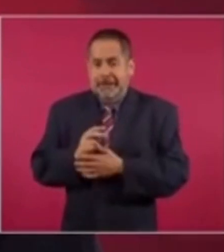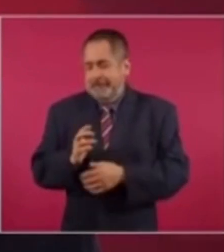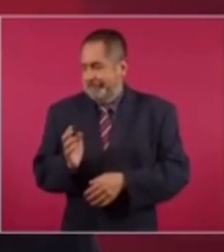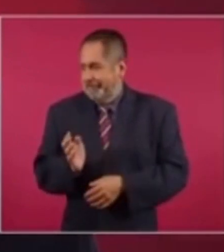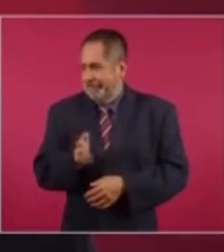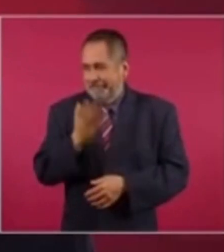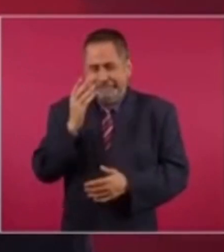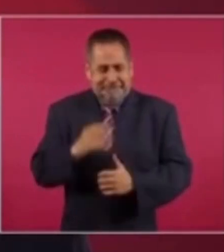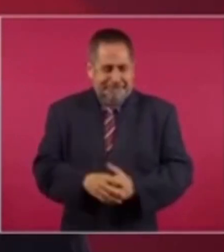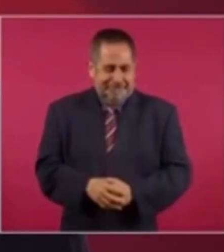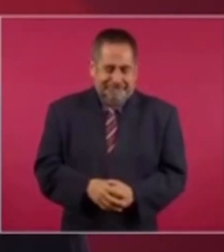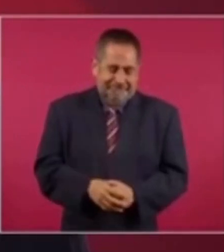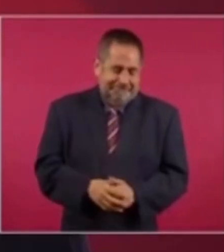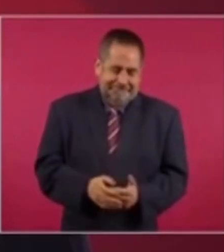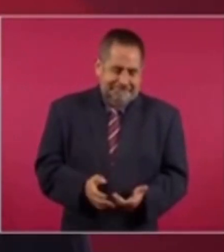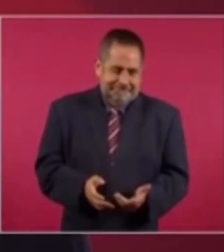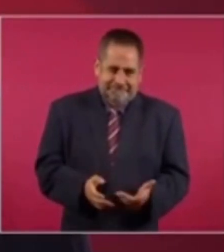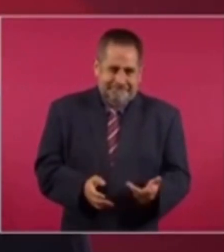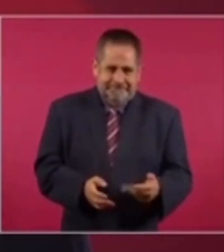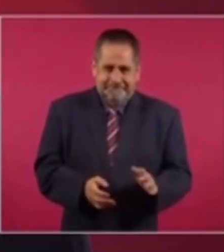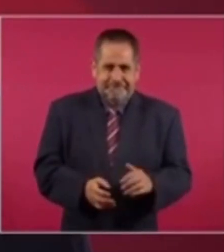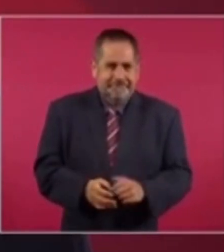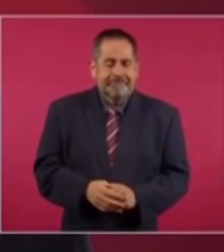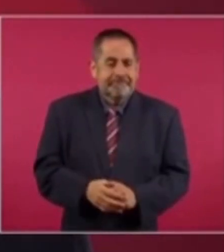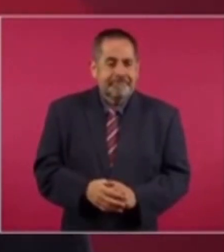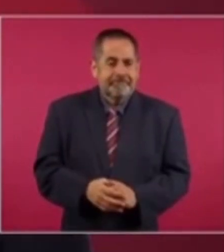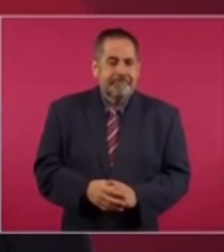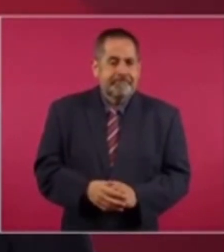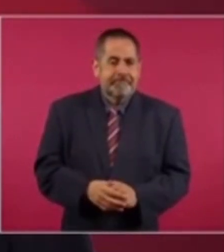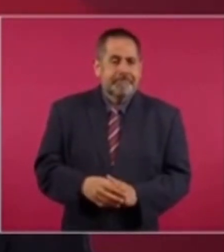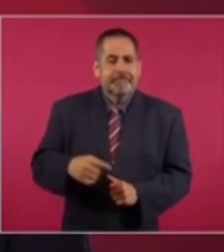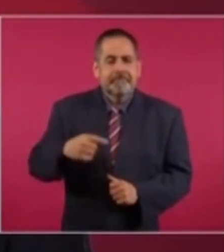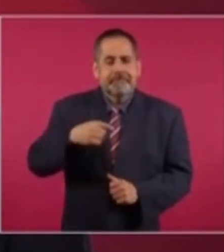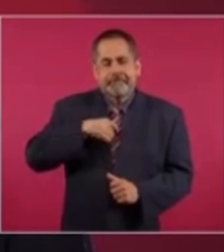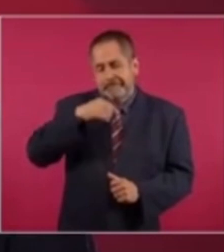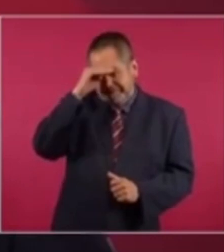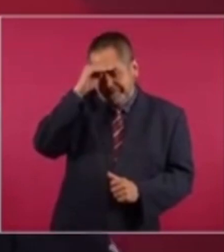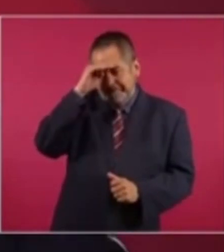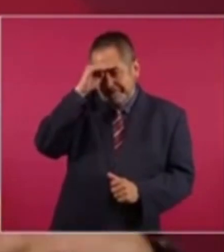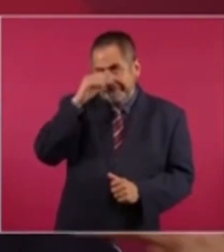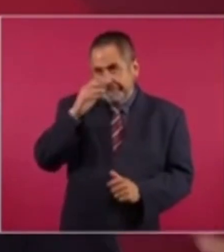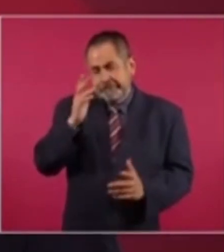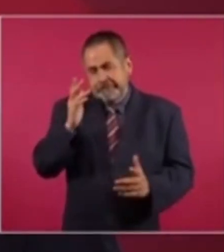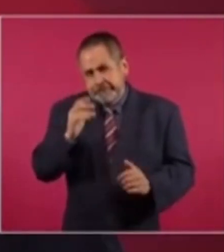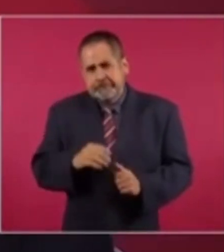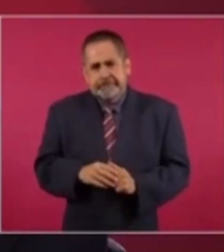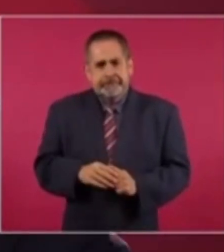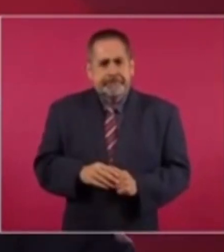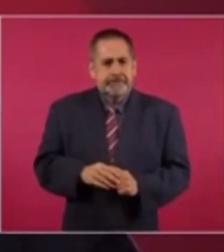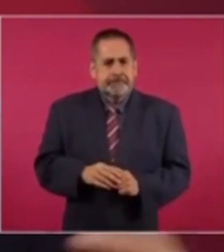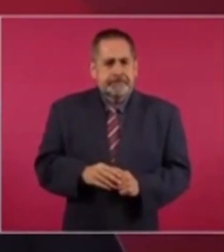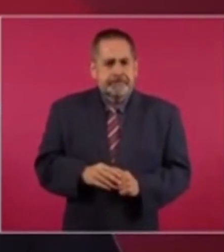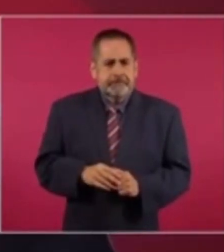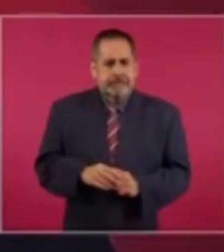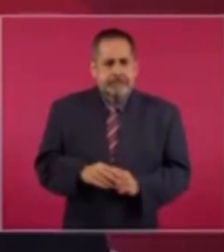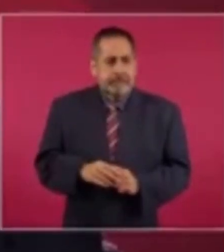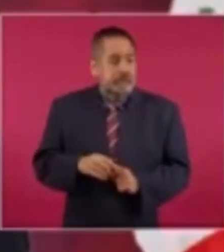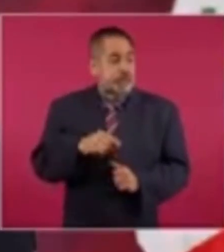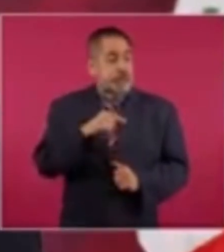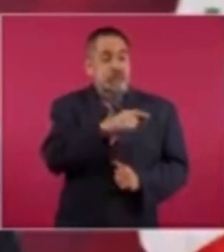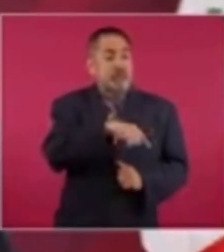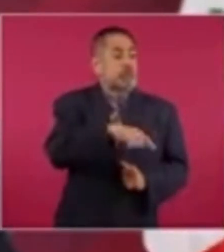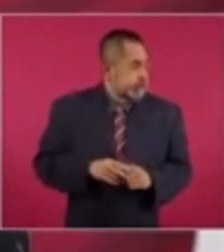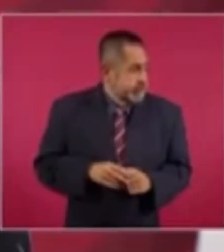pensando que es la gran nota,